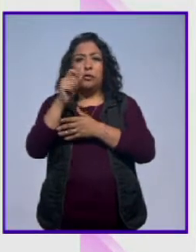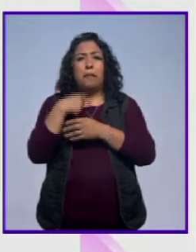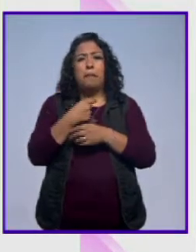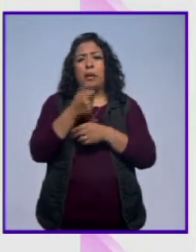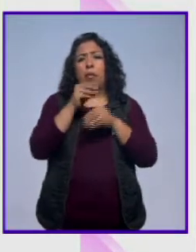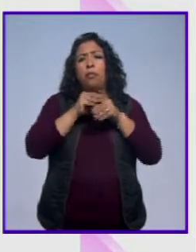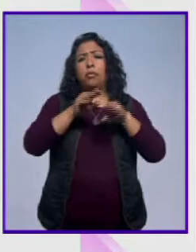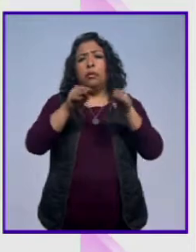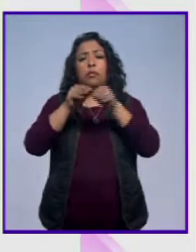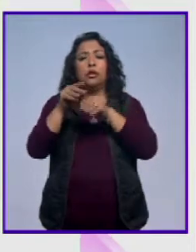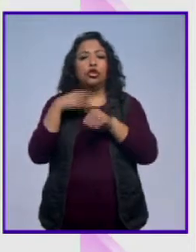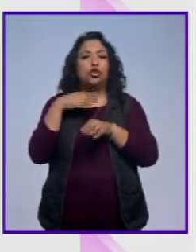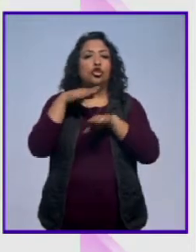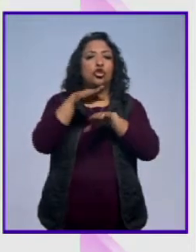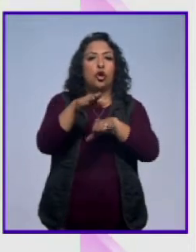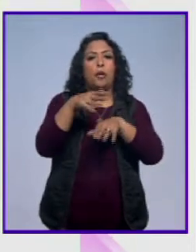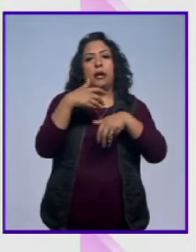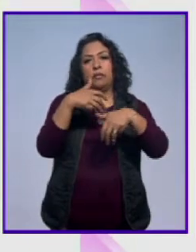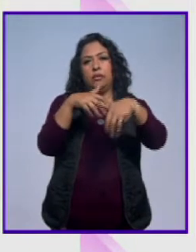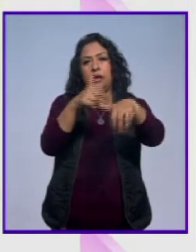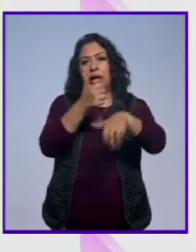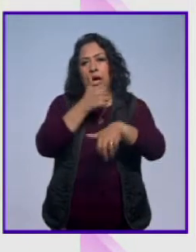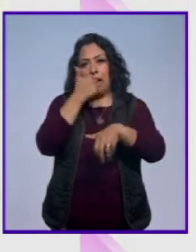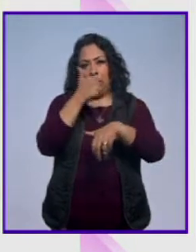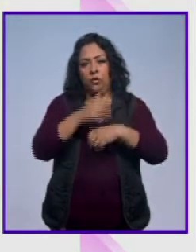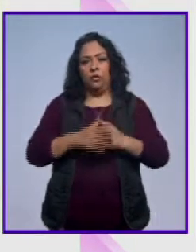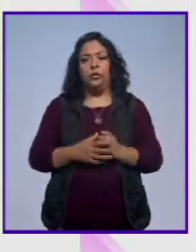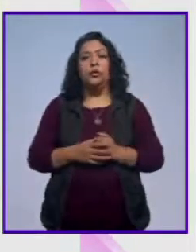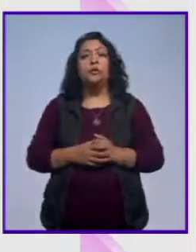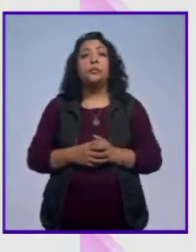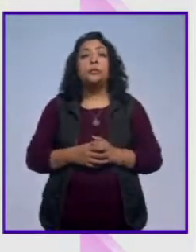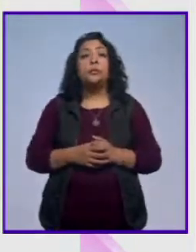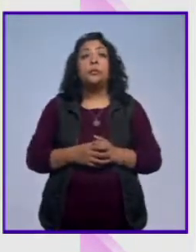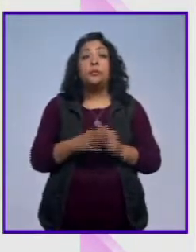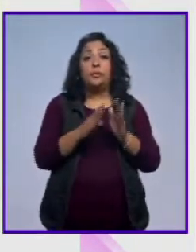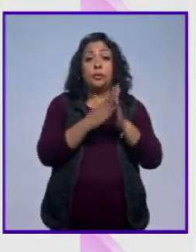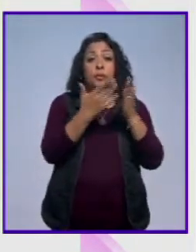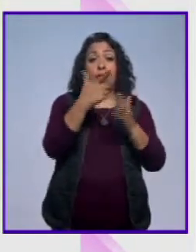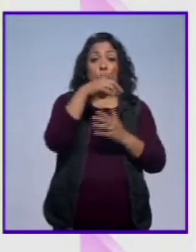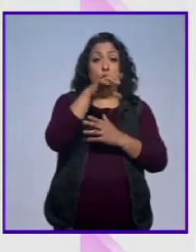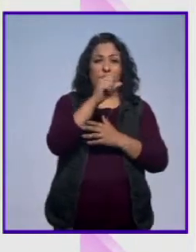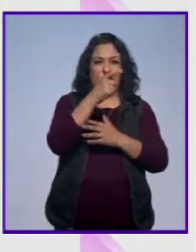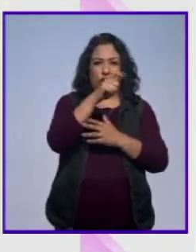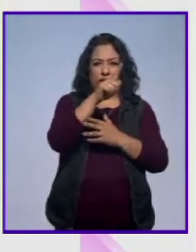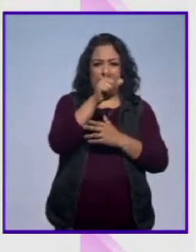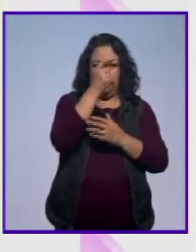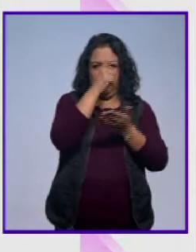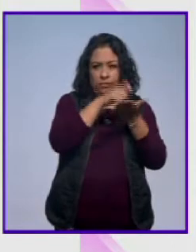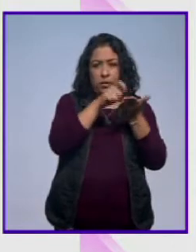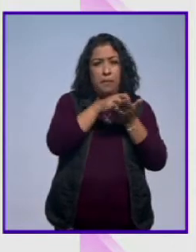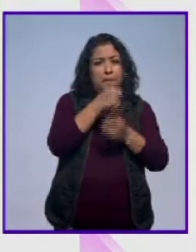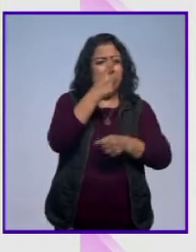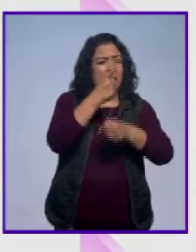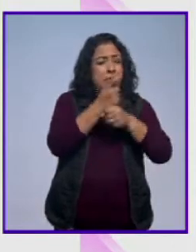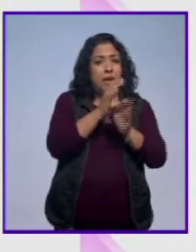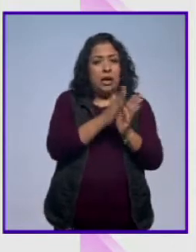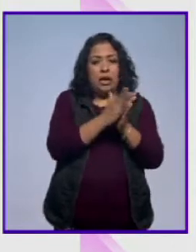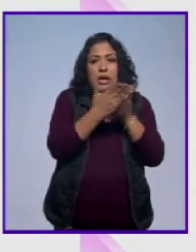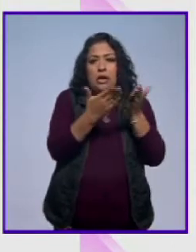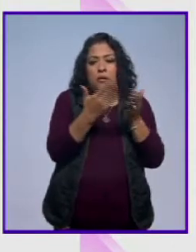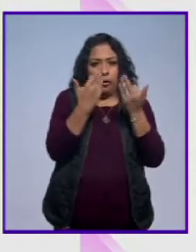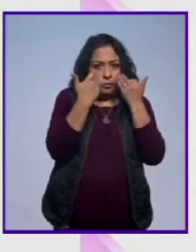publicaciones que hicieron referencia al movimiento estudiantil. El libro de Luis González de Alba es el primer libro